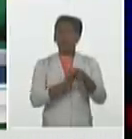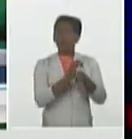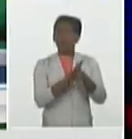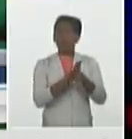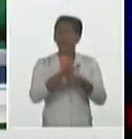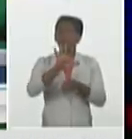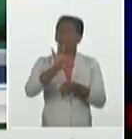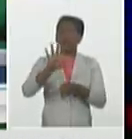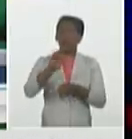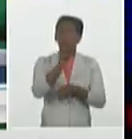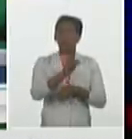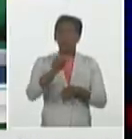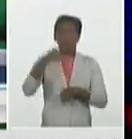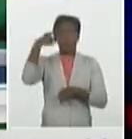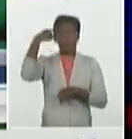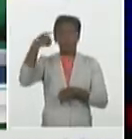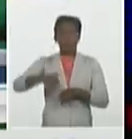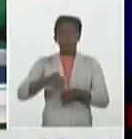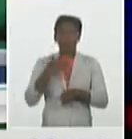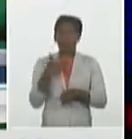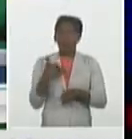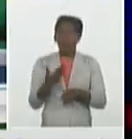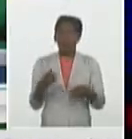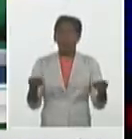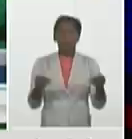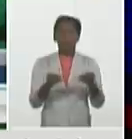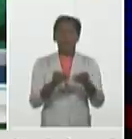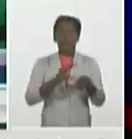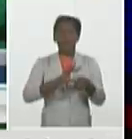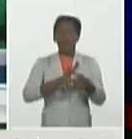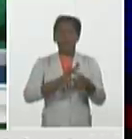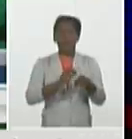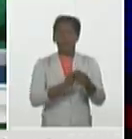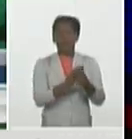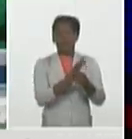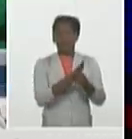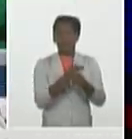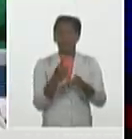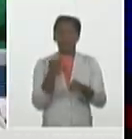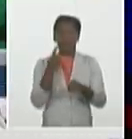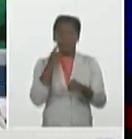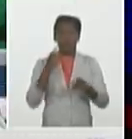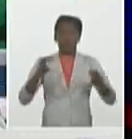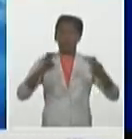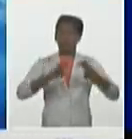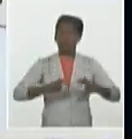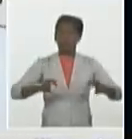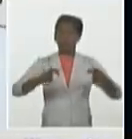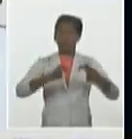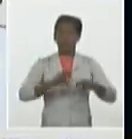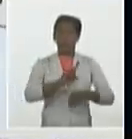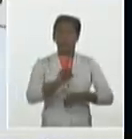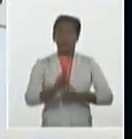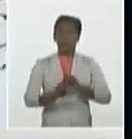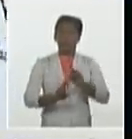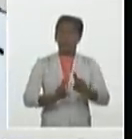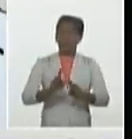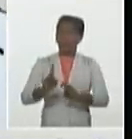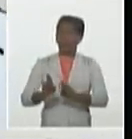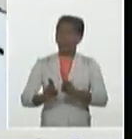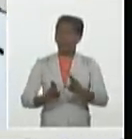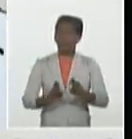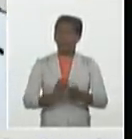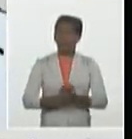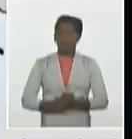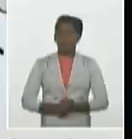diagnosticados ayer que no se había podido identificar. Por provincia el